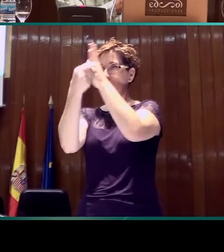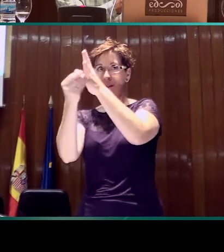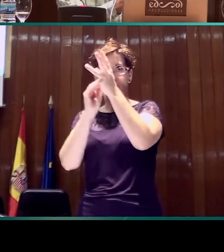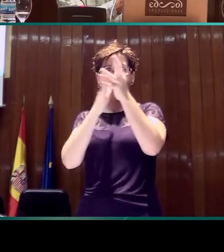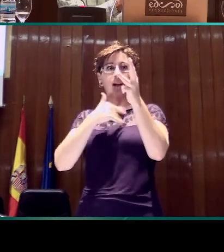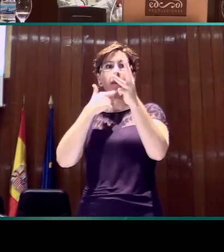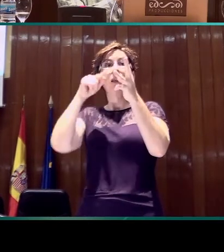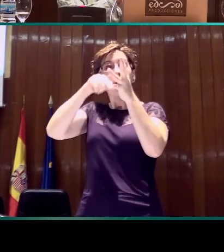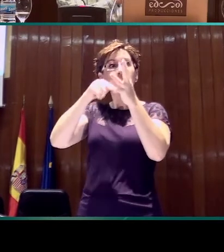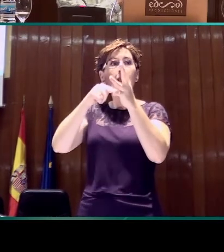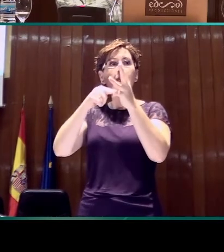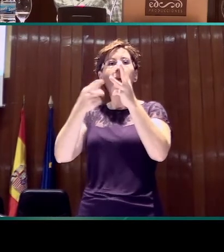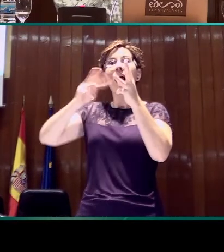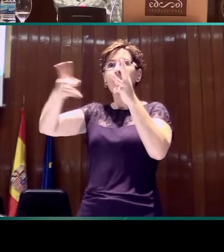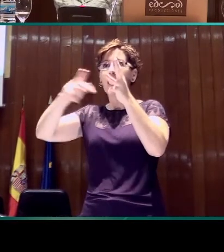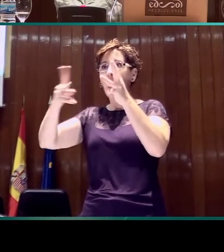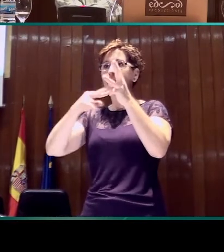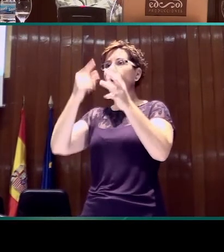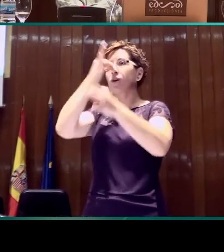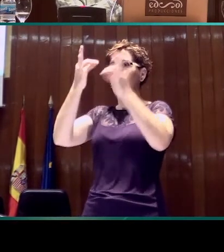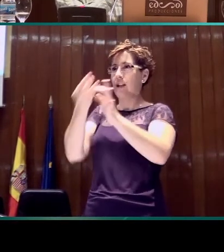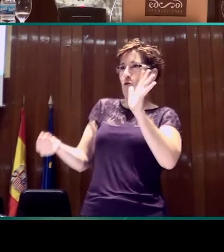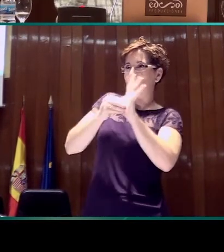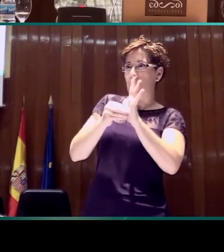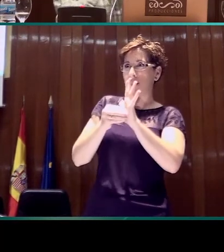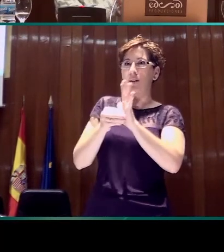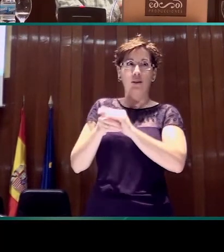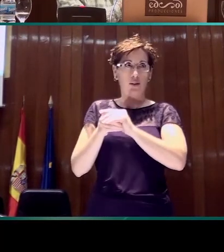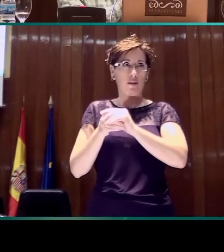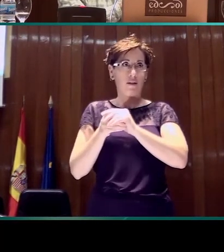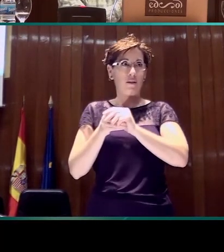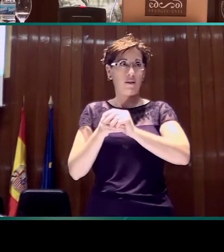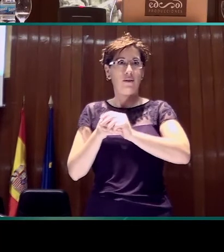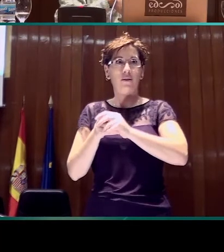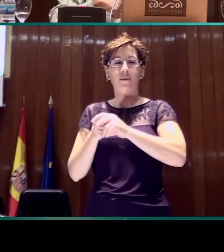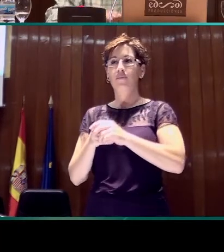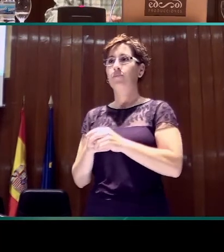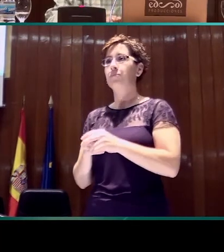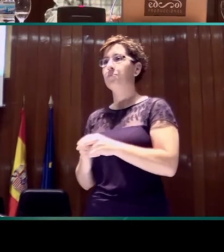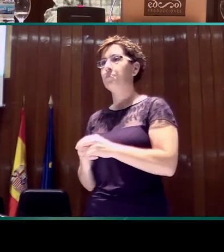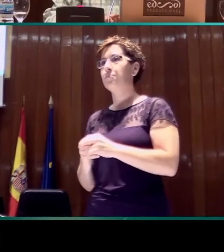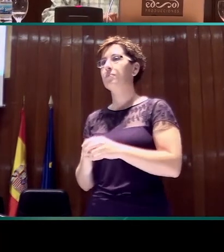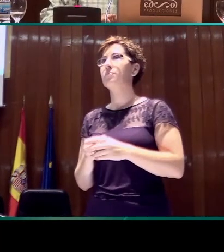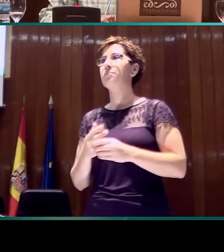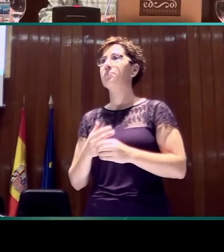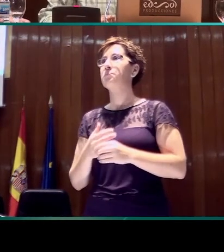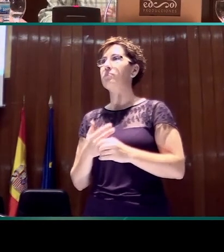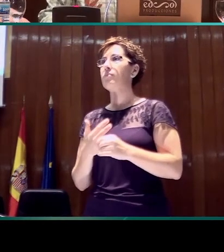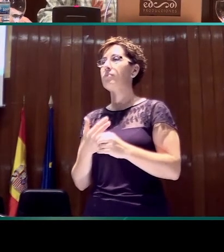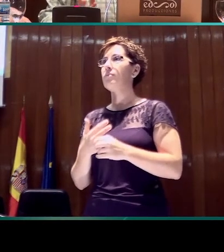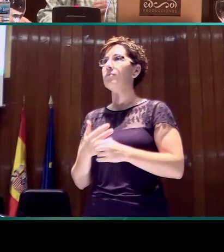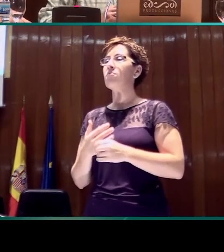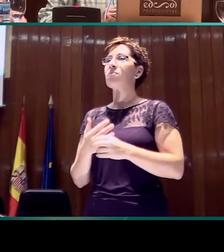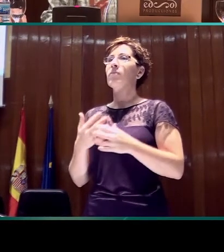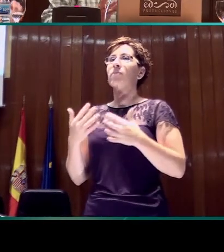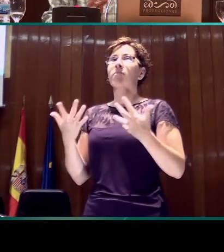criterio de orden, ¿vale? Para no poner tantos espacios de entrada para que se entienda. Y bueno,